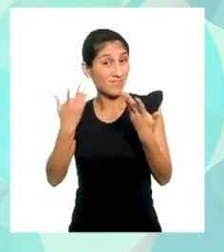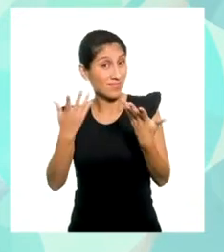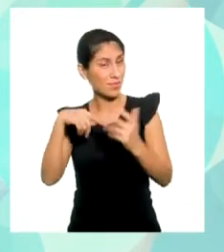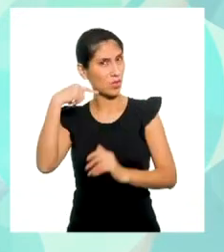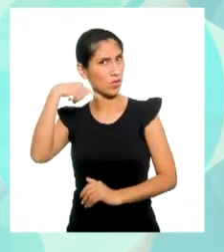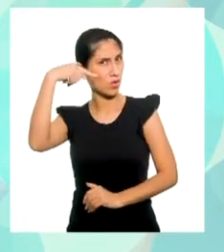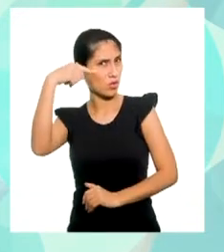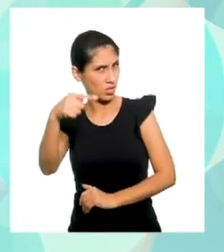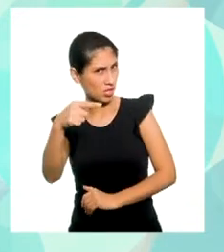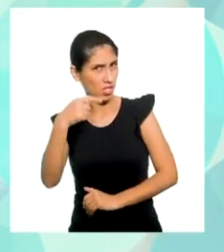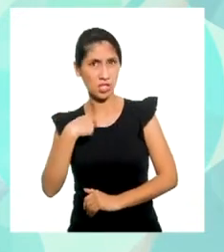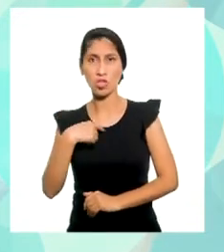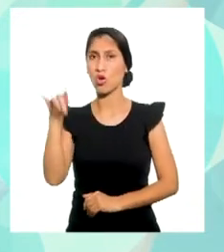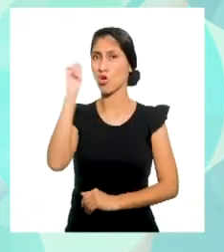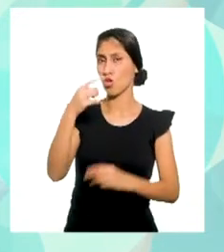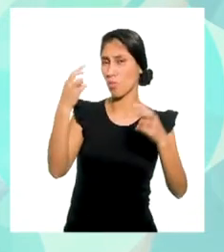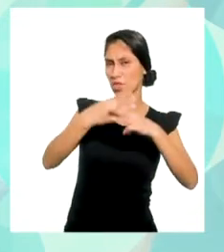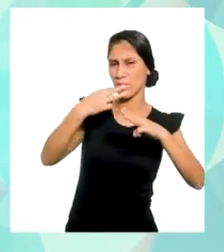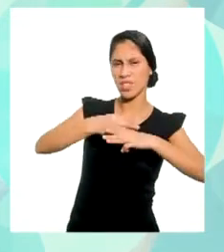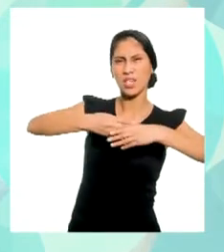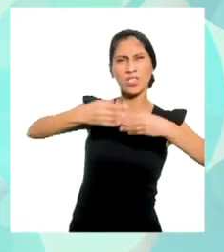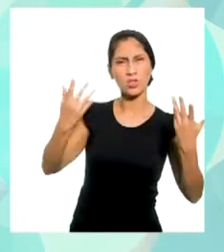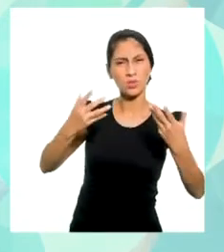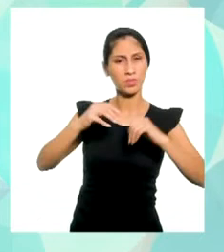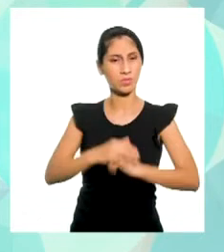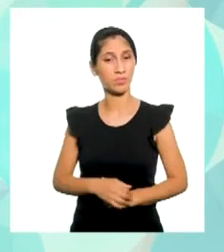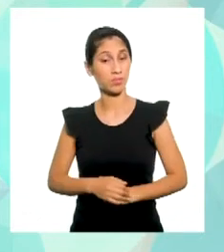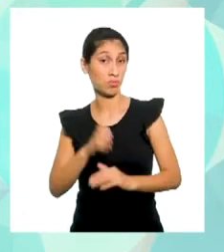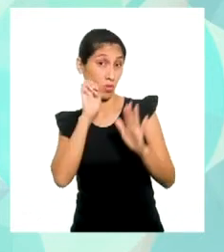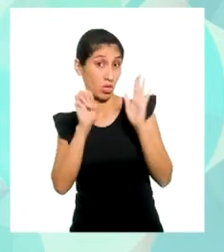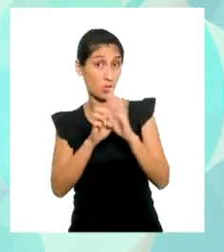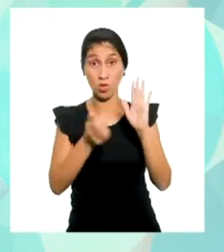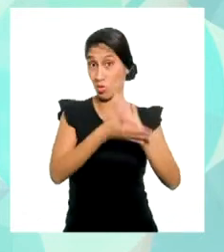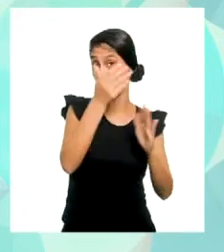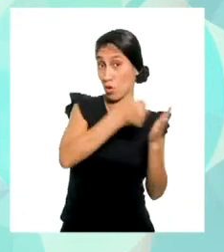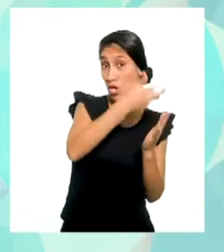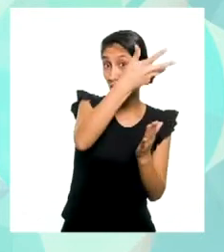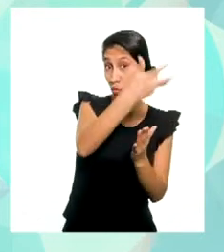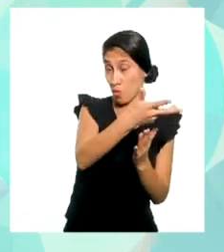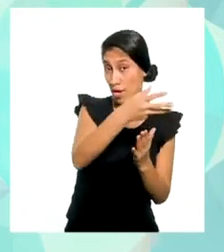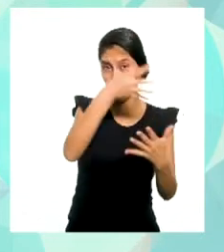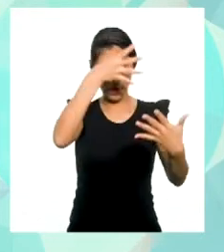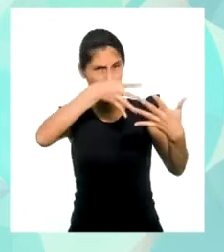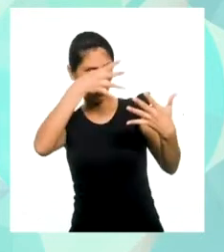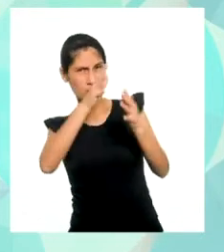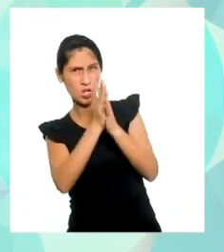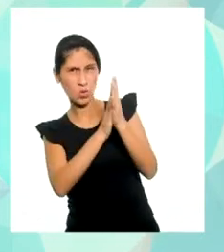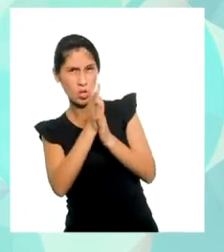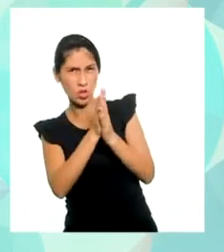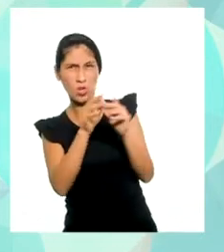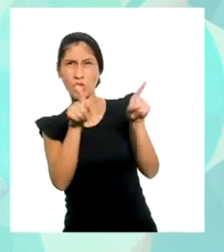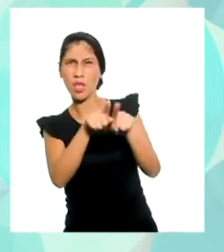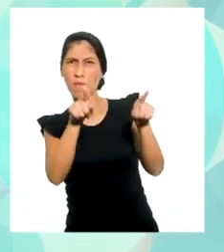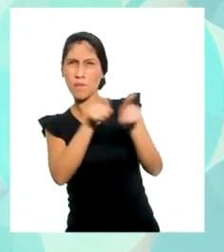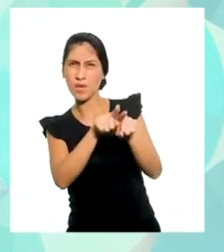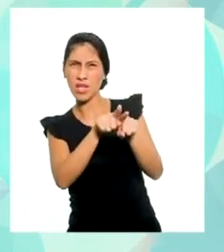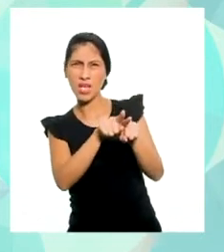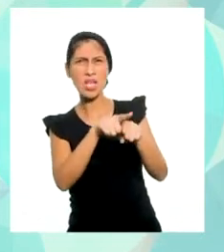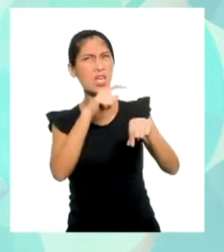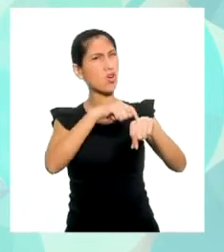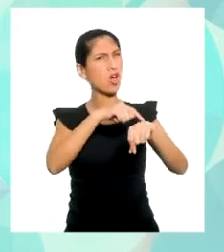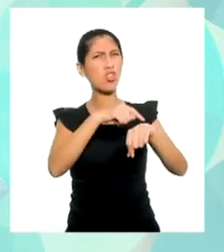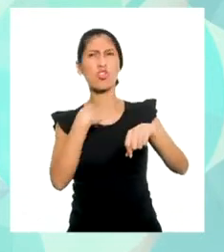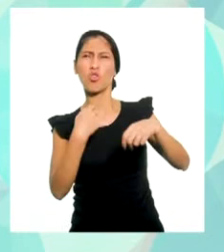diarias en las que empleo matemáticas son para hacer la compra, para calcular el costo, distancia y duración de algún